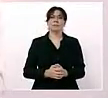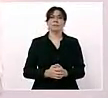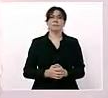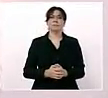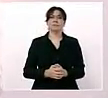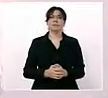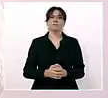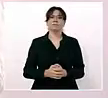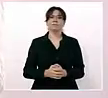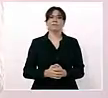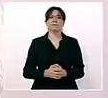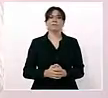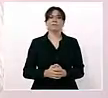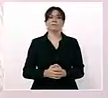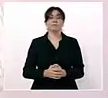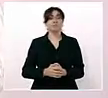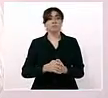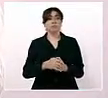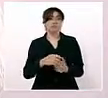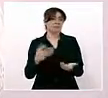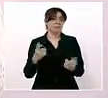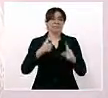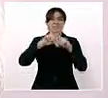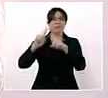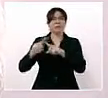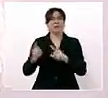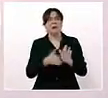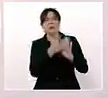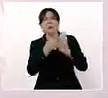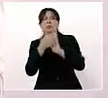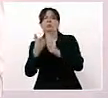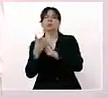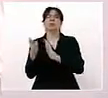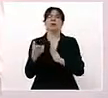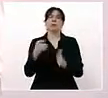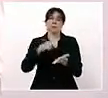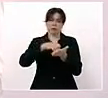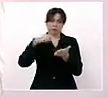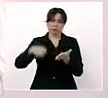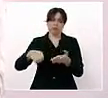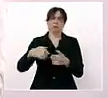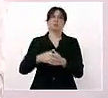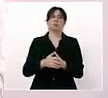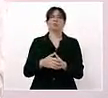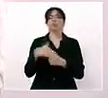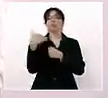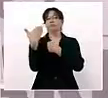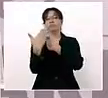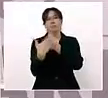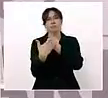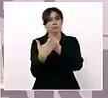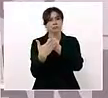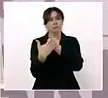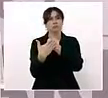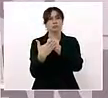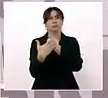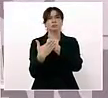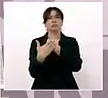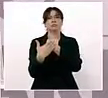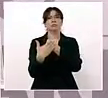muy específicas, por ejemplo, estoy pendiente para que se termine la